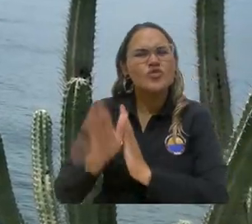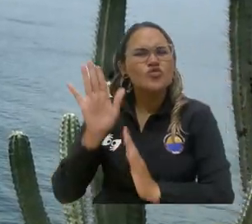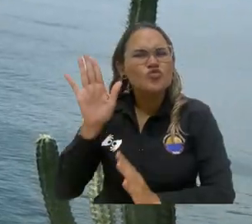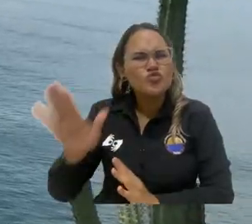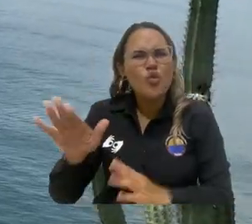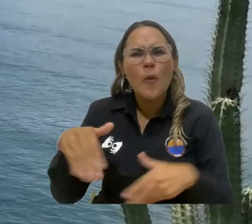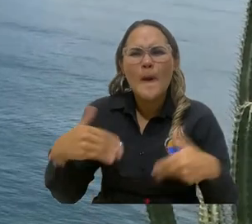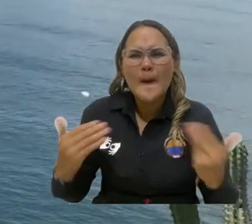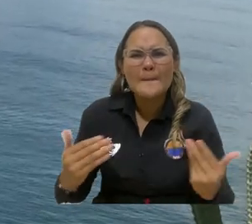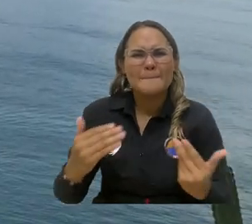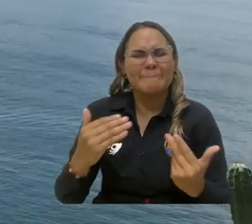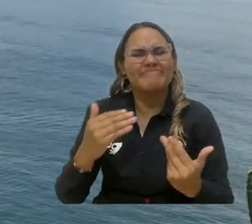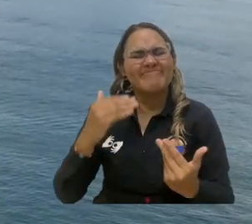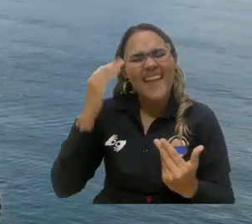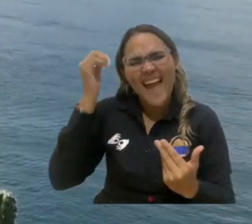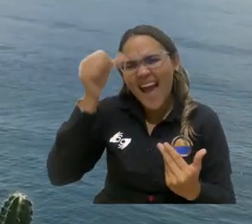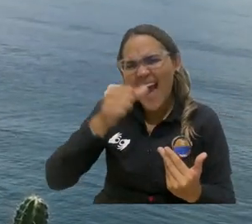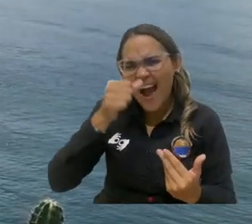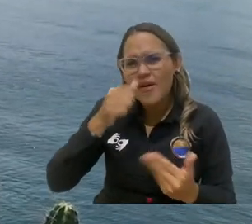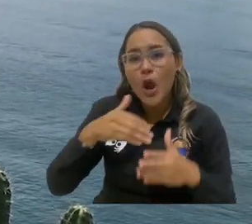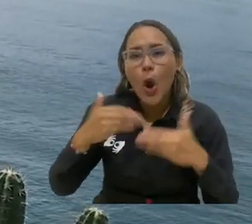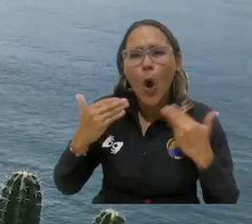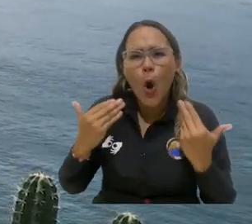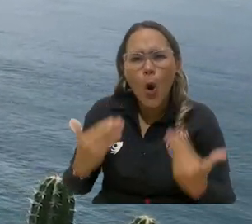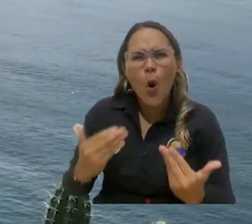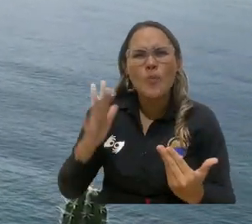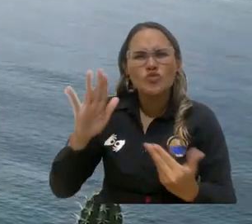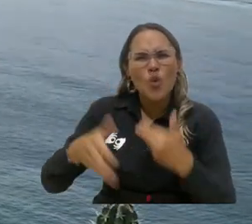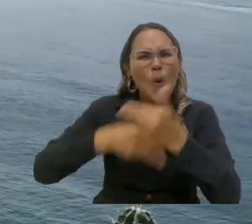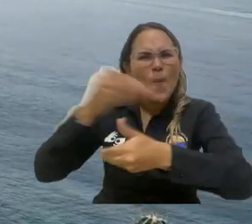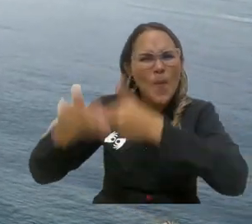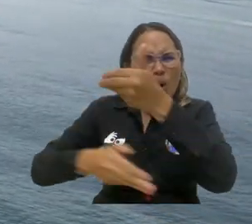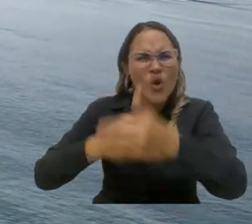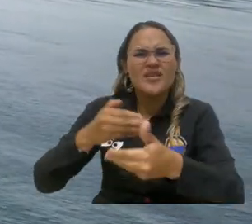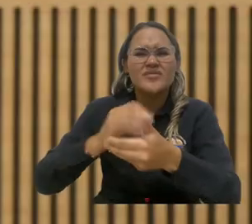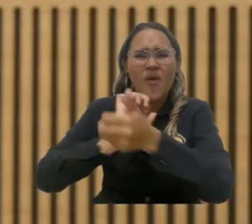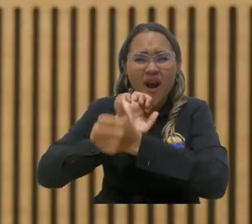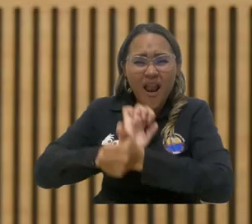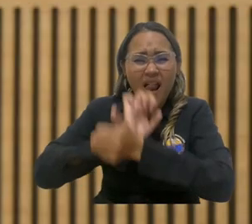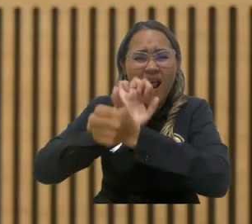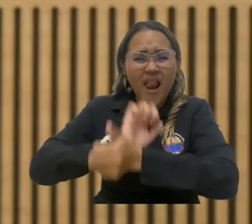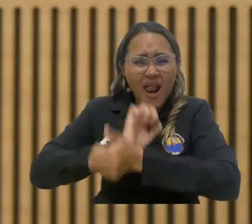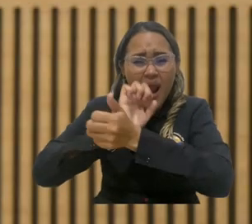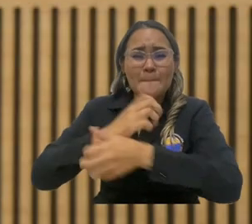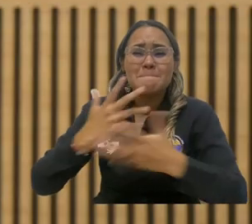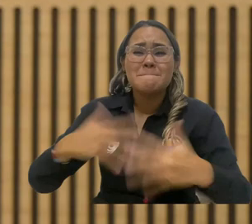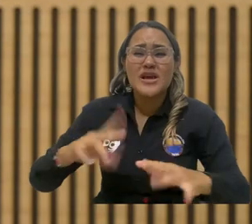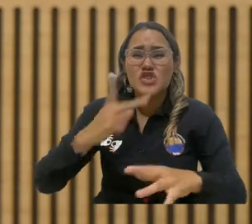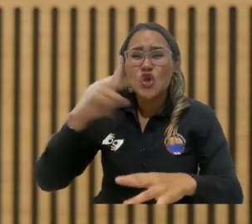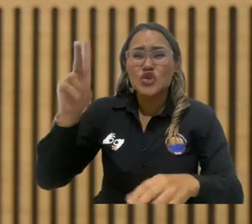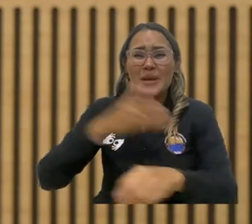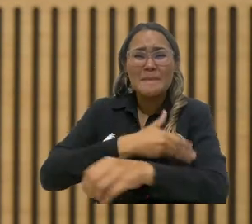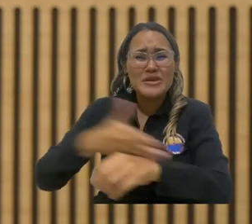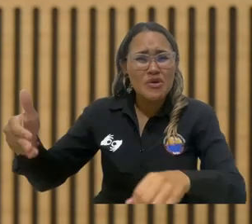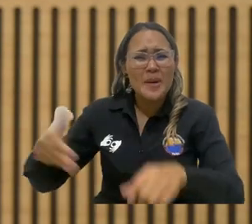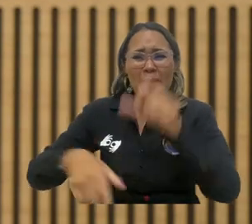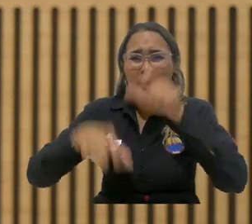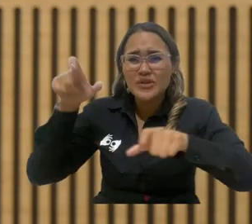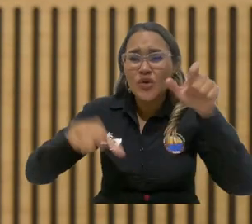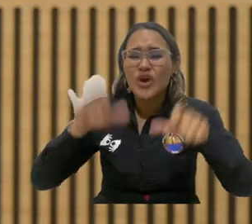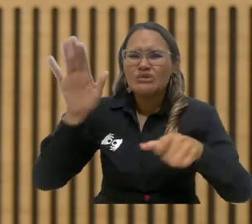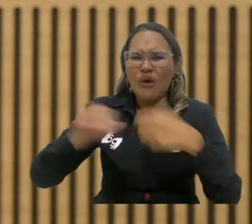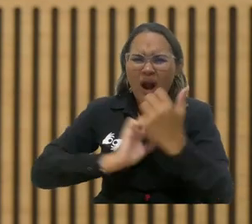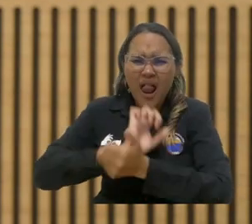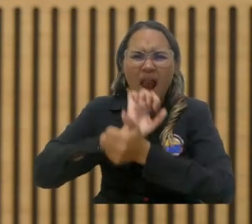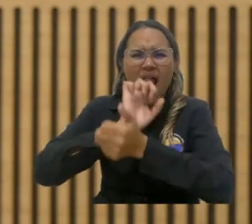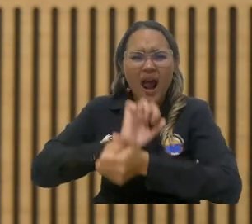en lo que es en el Caribe, heredamos desgraciadamente el proceso de esclavitud de más de 12 millones de africanos